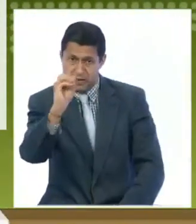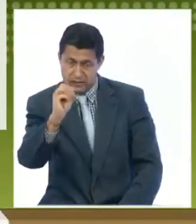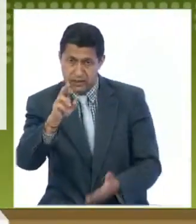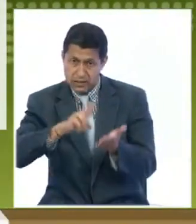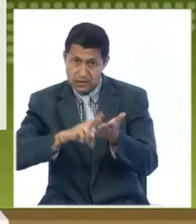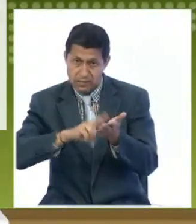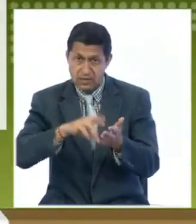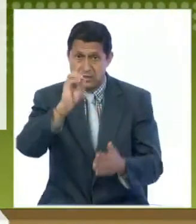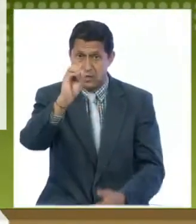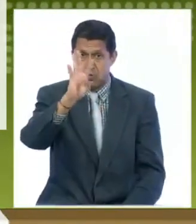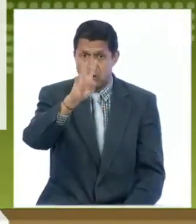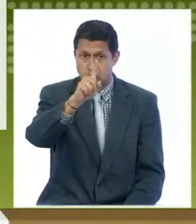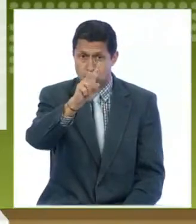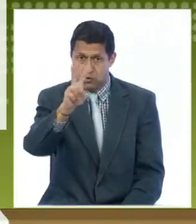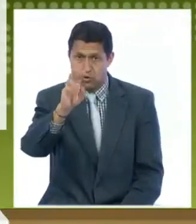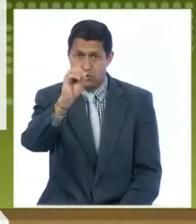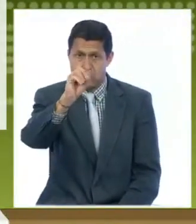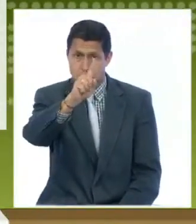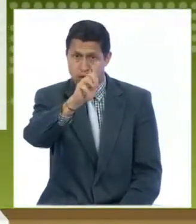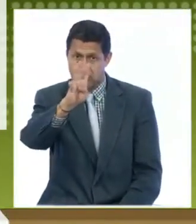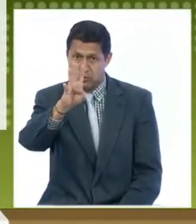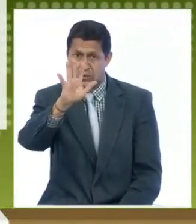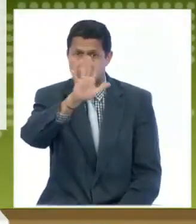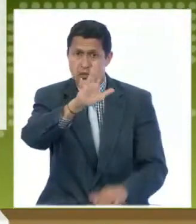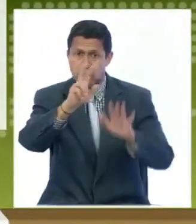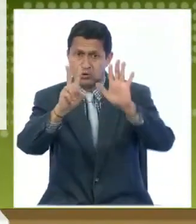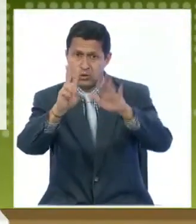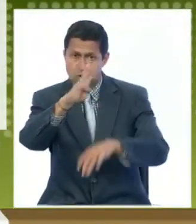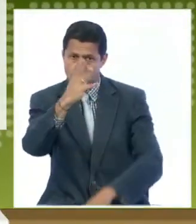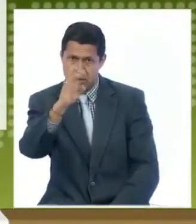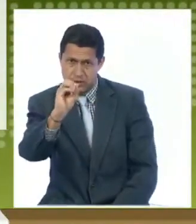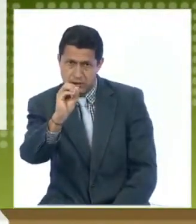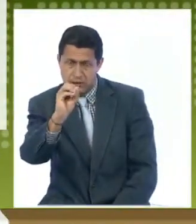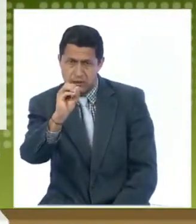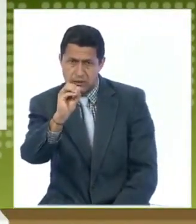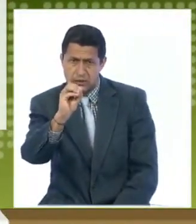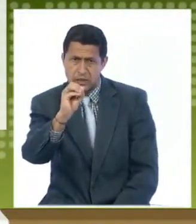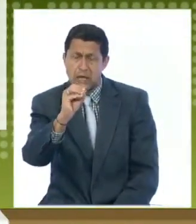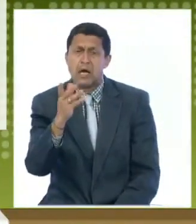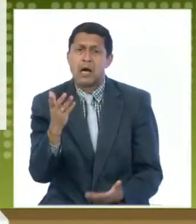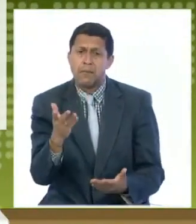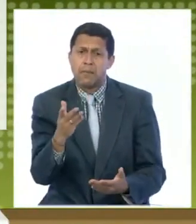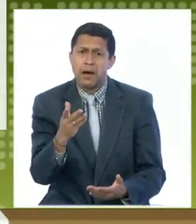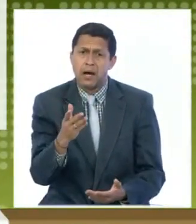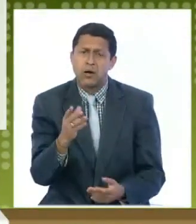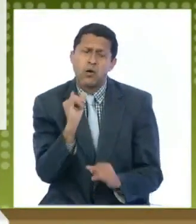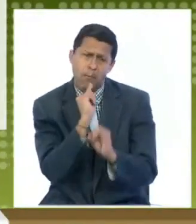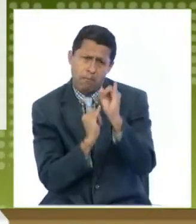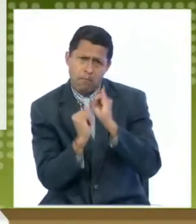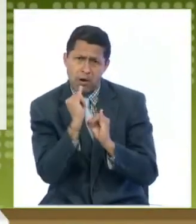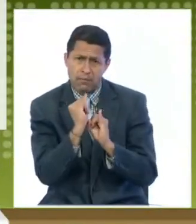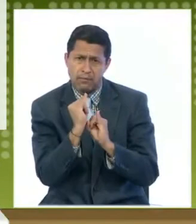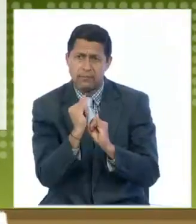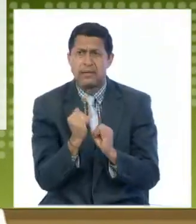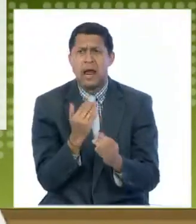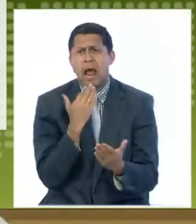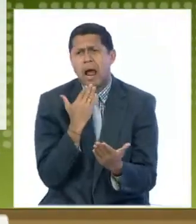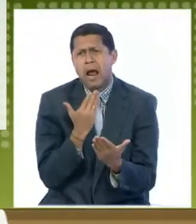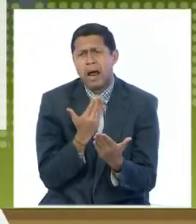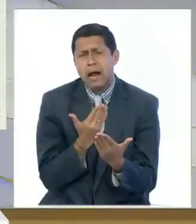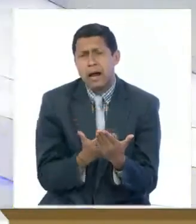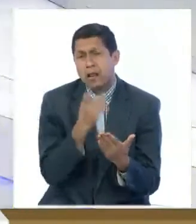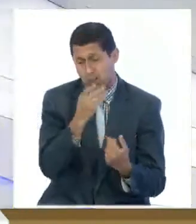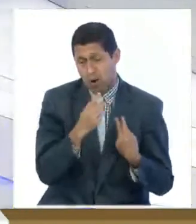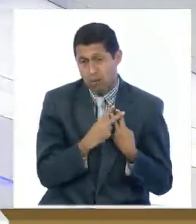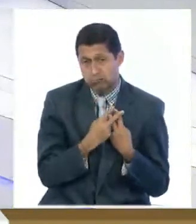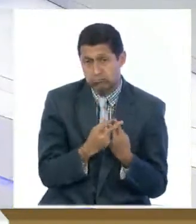Repetimos al 0412-014-5740. Esto es para una bebé. Agradecemos como siempre su